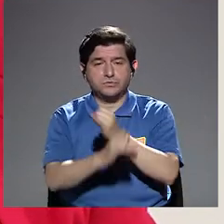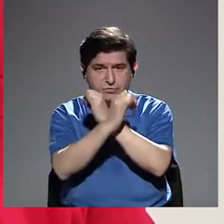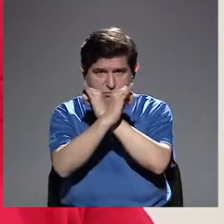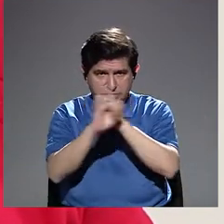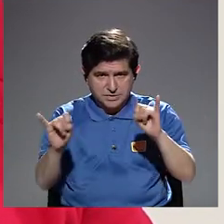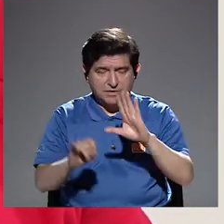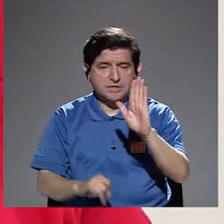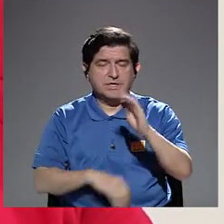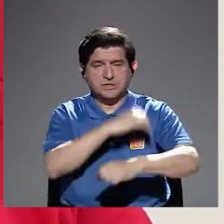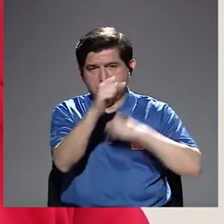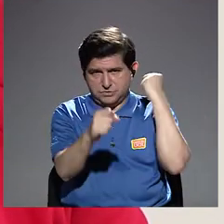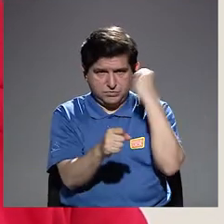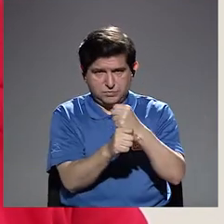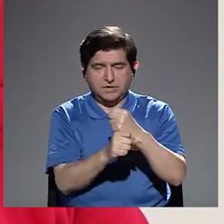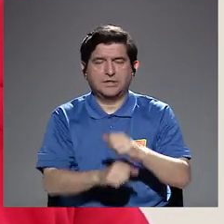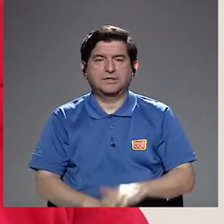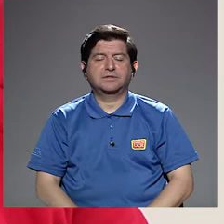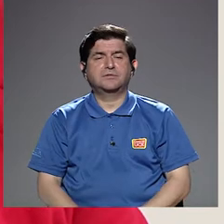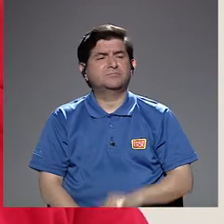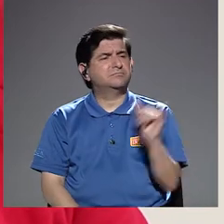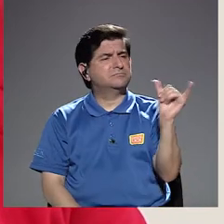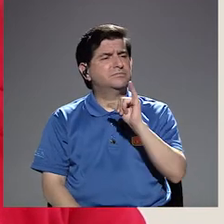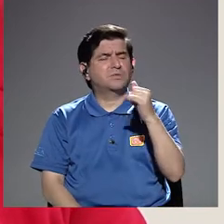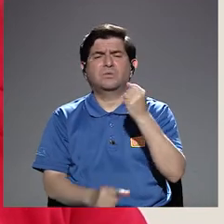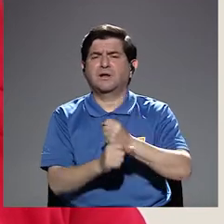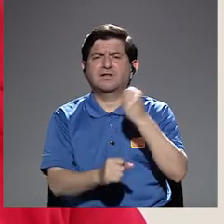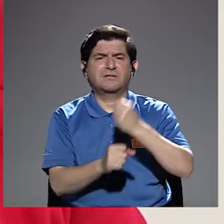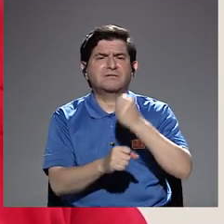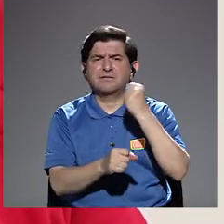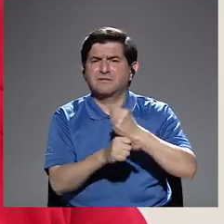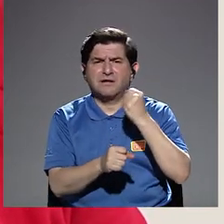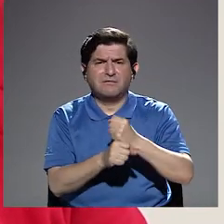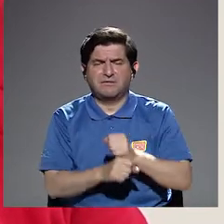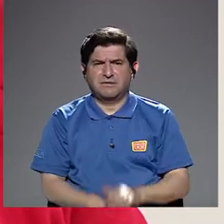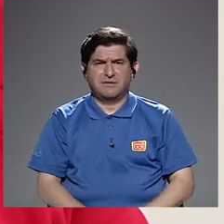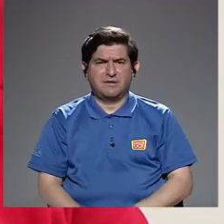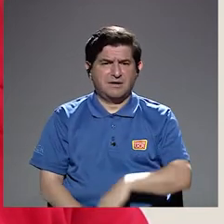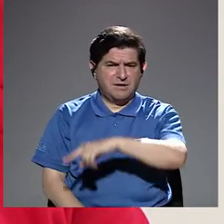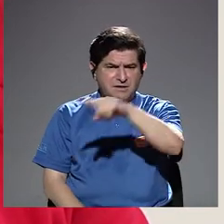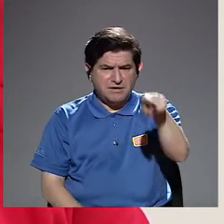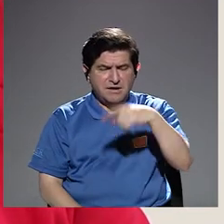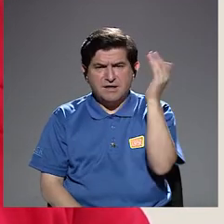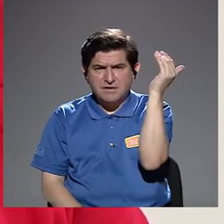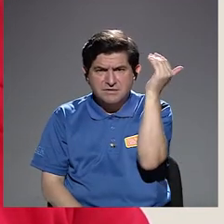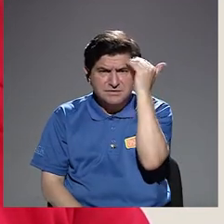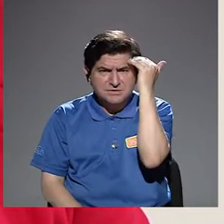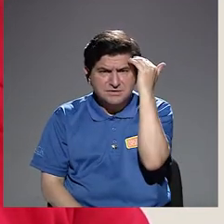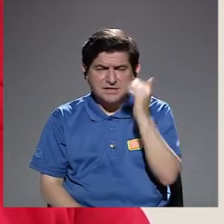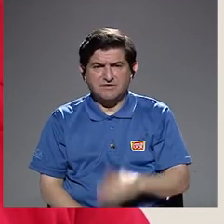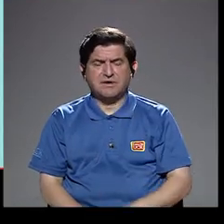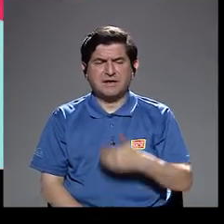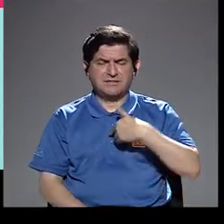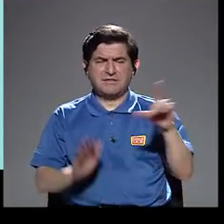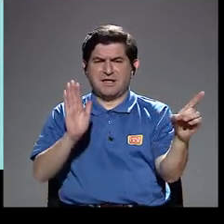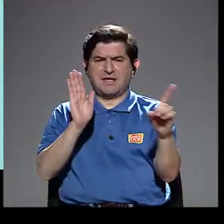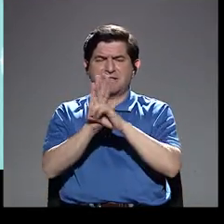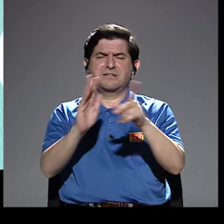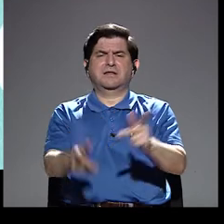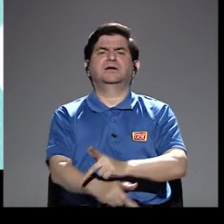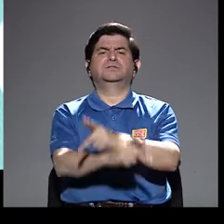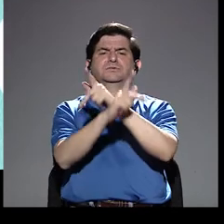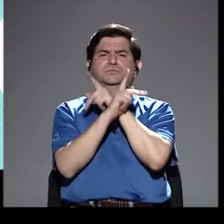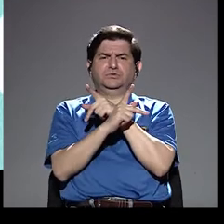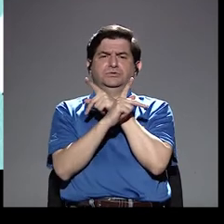de su edad y que también trabajamos para que ellas sepan que ellas merecen esa